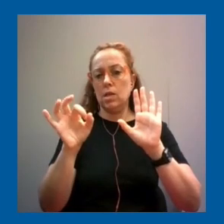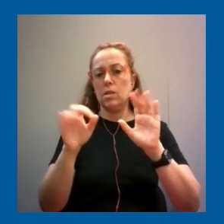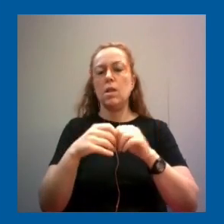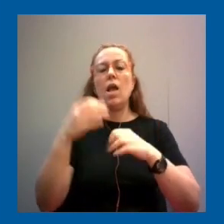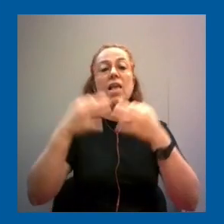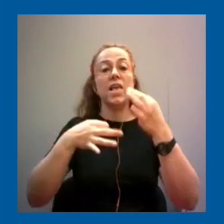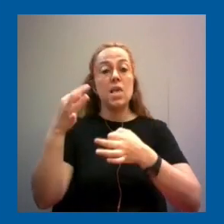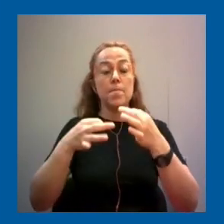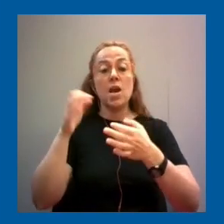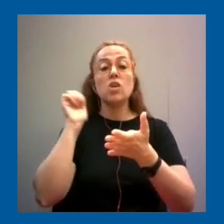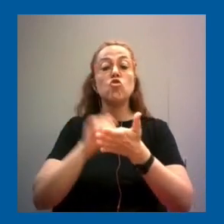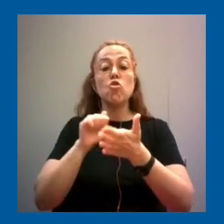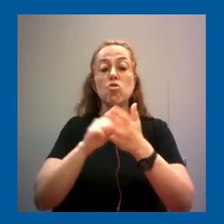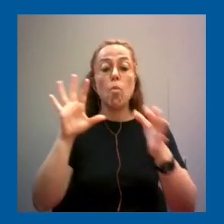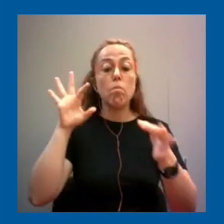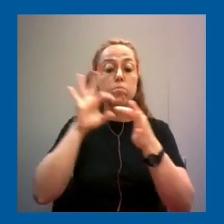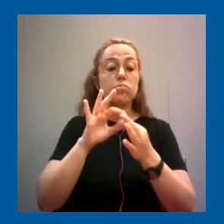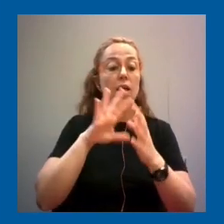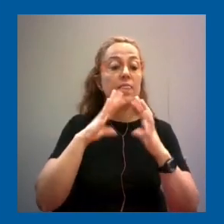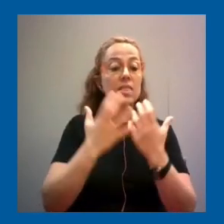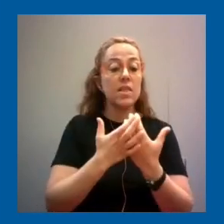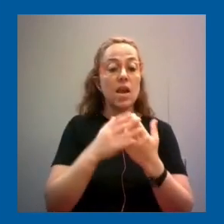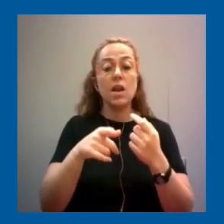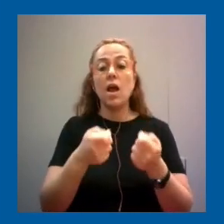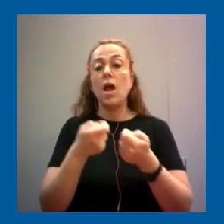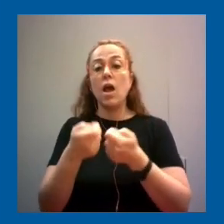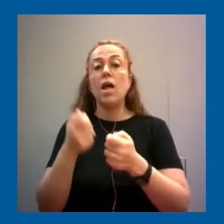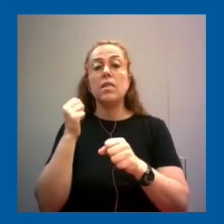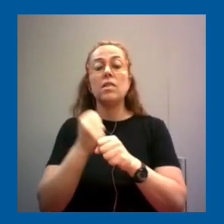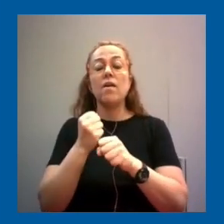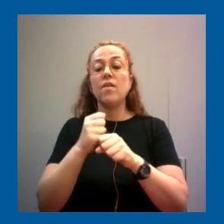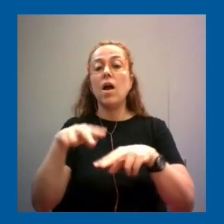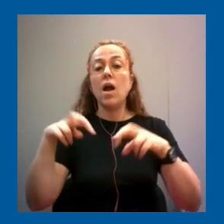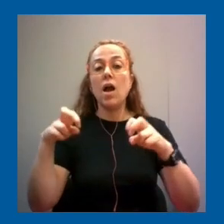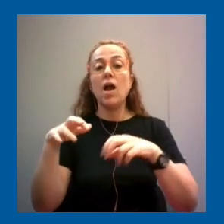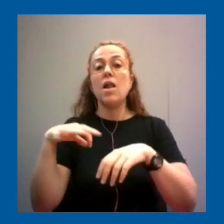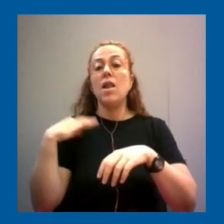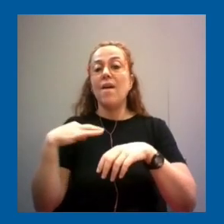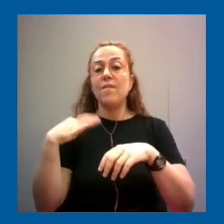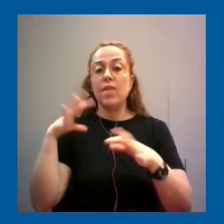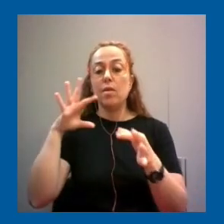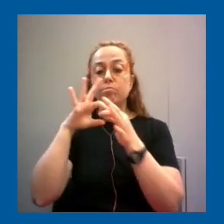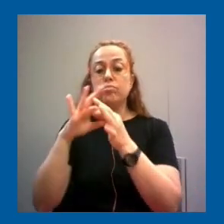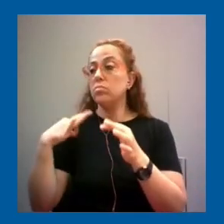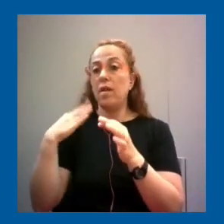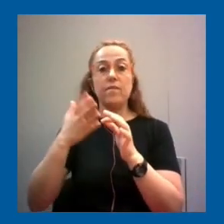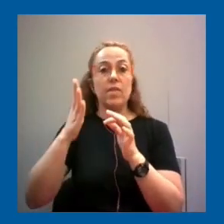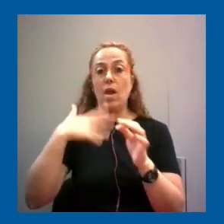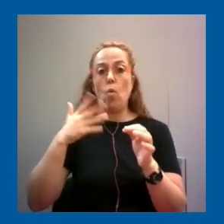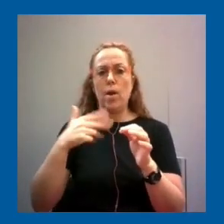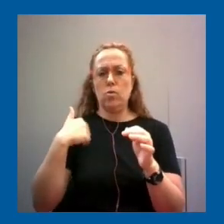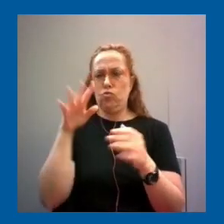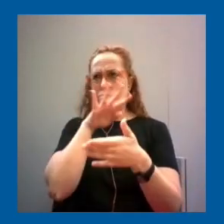tratan sobre los cimientos del mundo material en el que se basa toda nuestra vida. Yo cuando leo esa frase